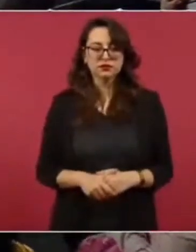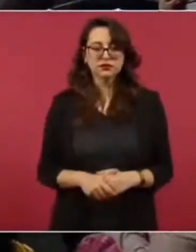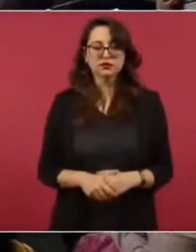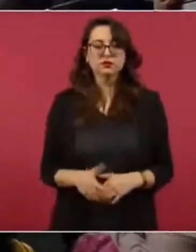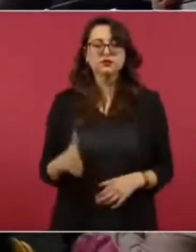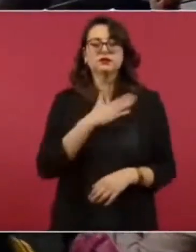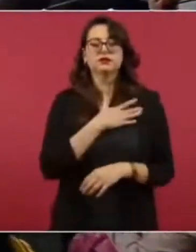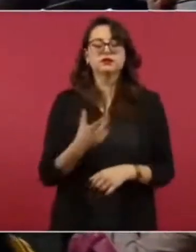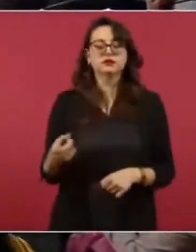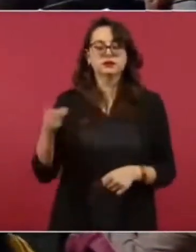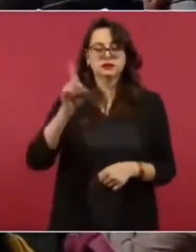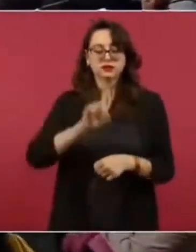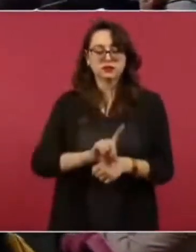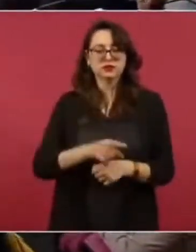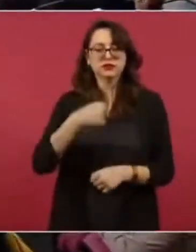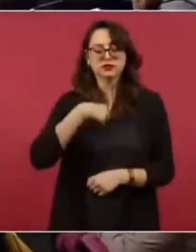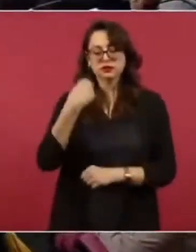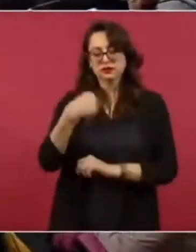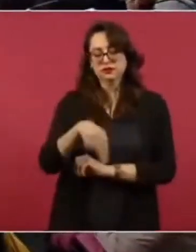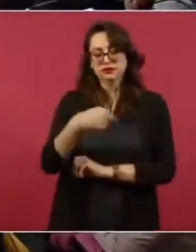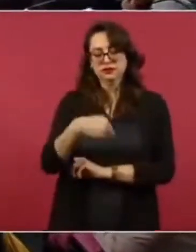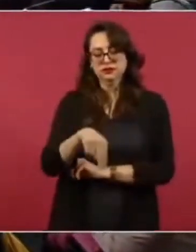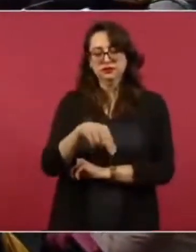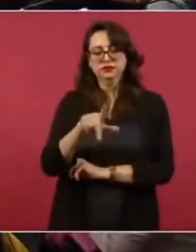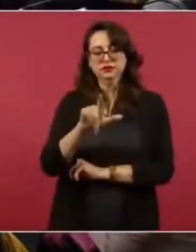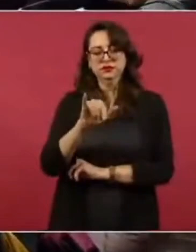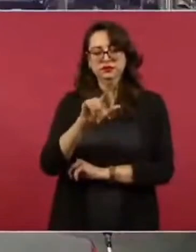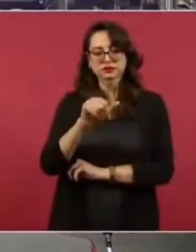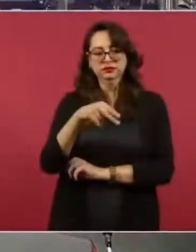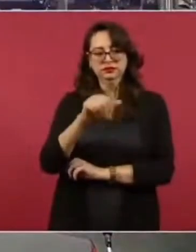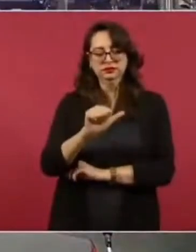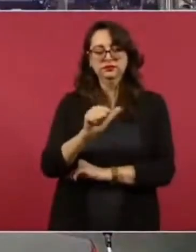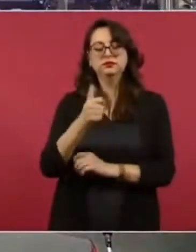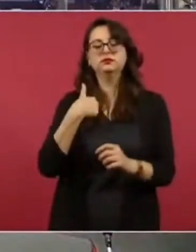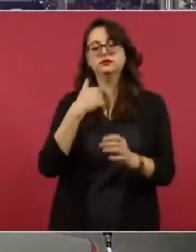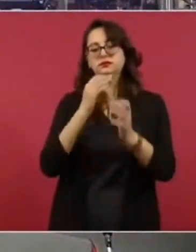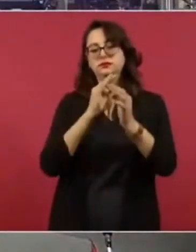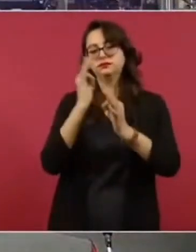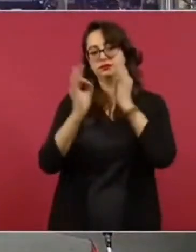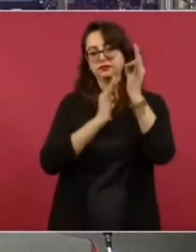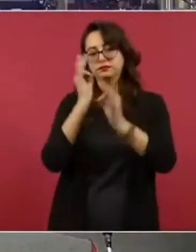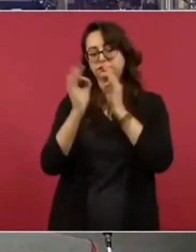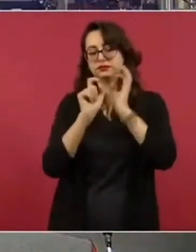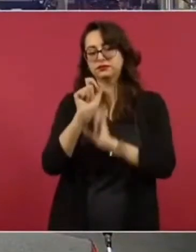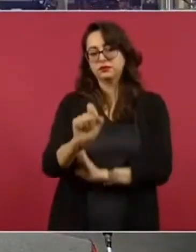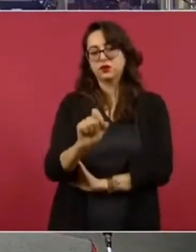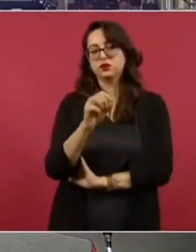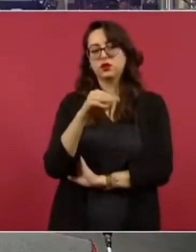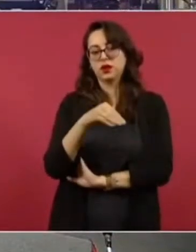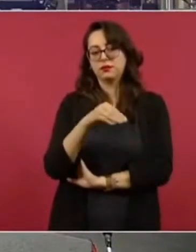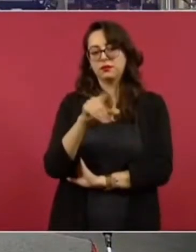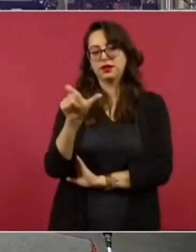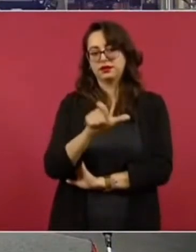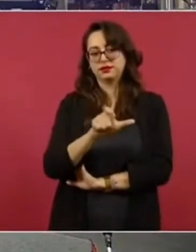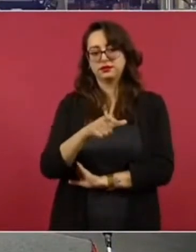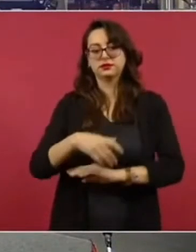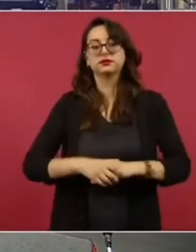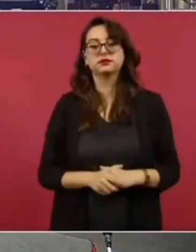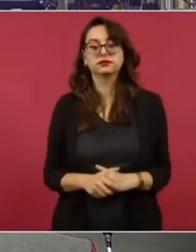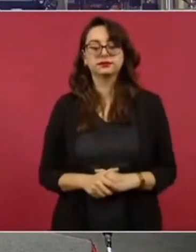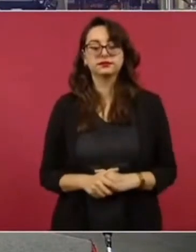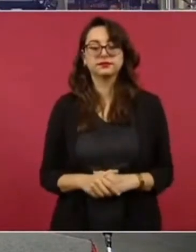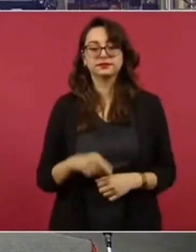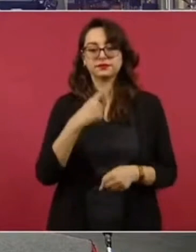Buenos días, Liliana Piña de tiempo.com.mx y puentelibre.mx. Mi primera pregunta es